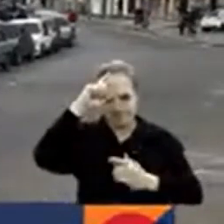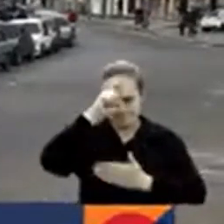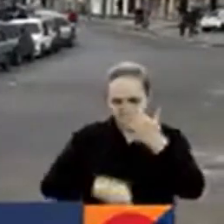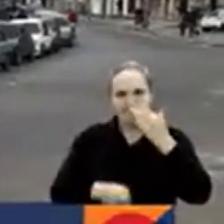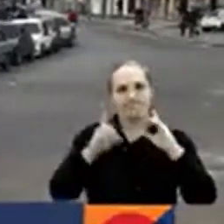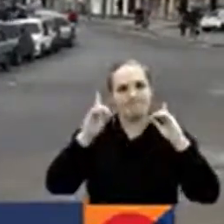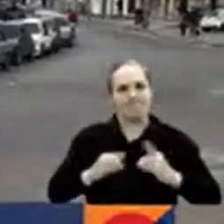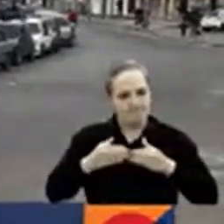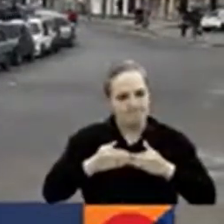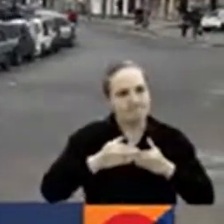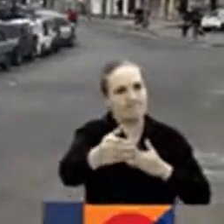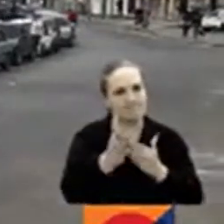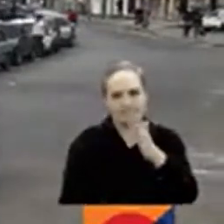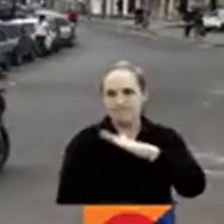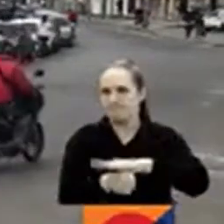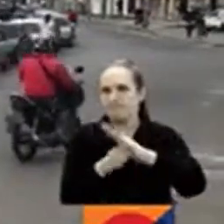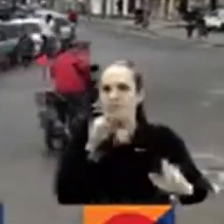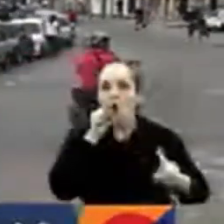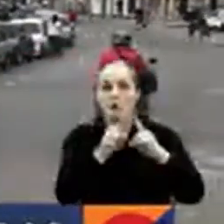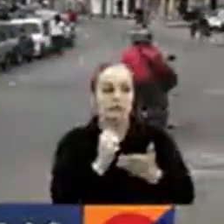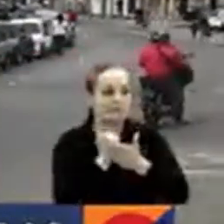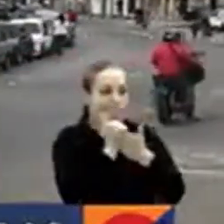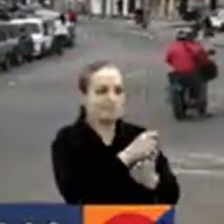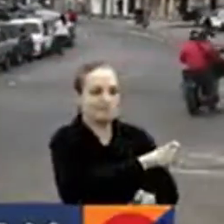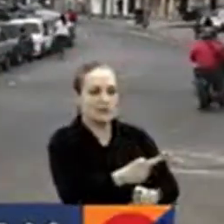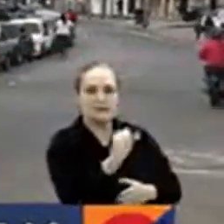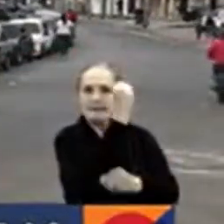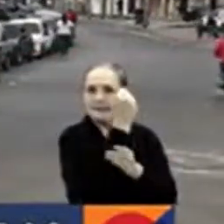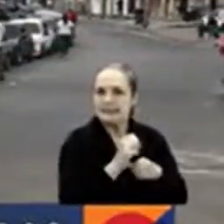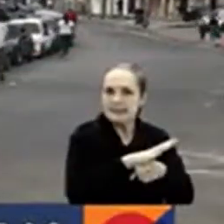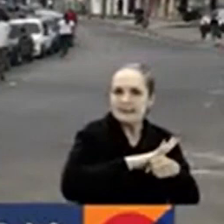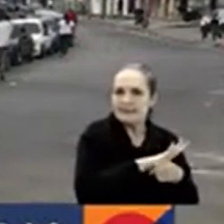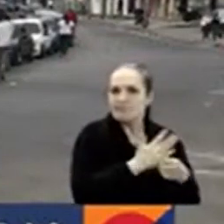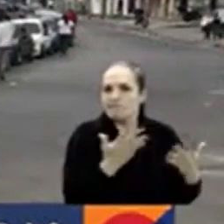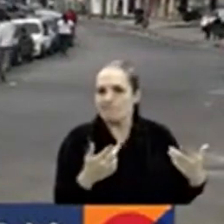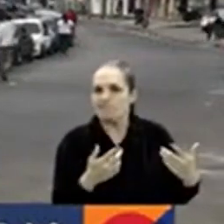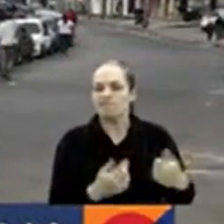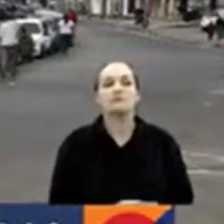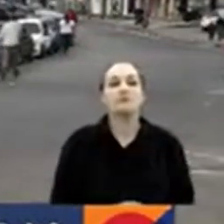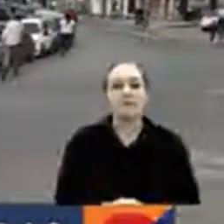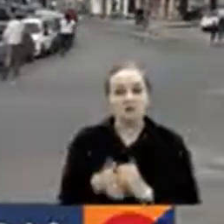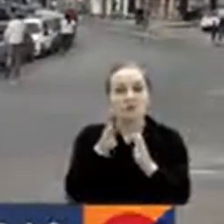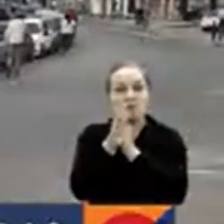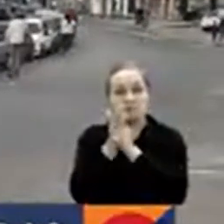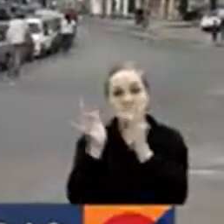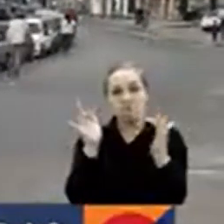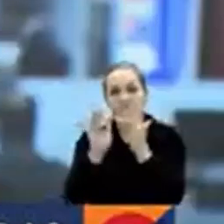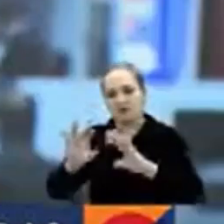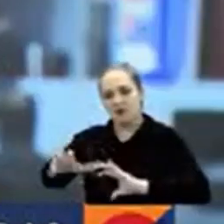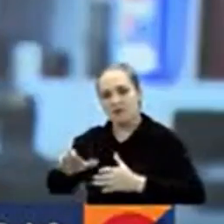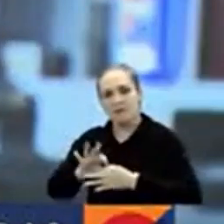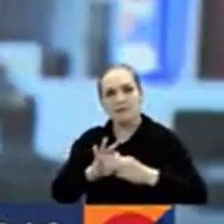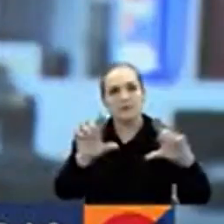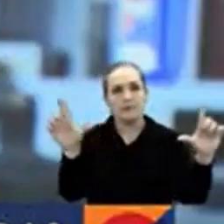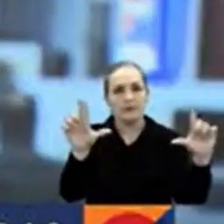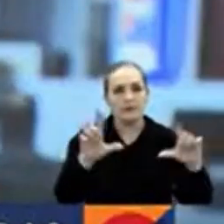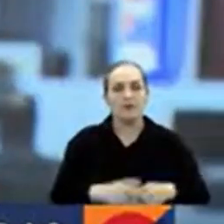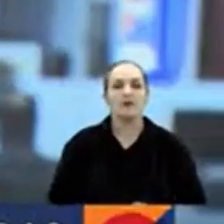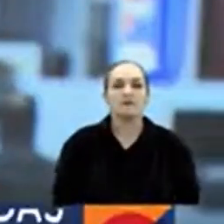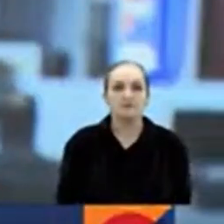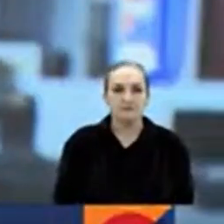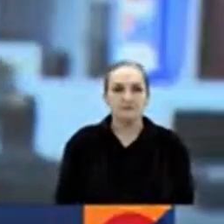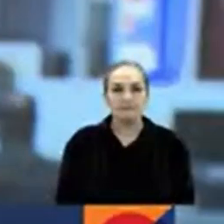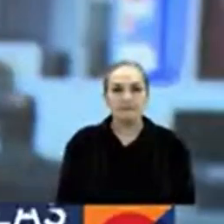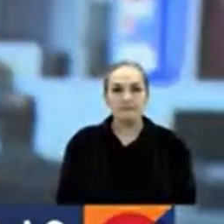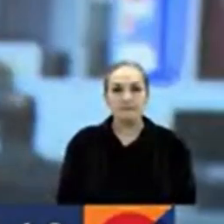a largo plazo para afrontar la crisis. Radio Nacional de Colombia y RTBC Conectados 24-7. Y es que